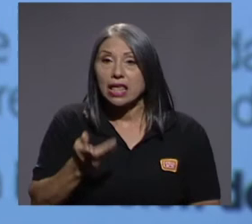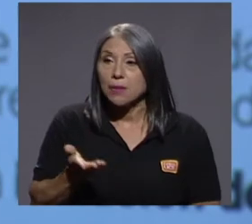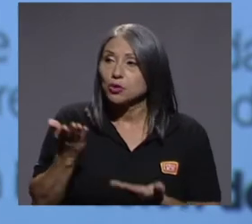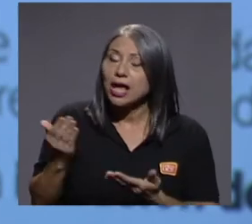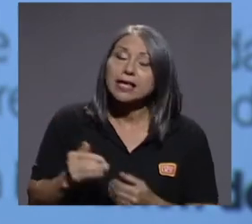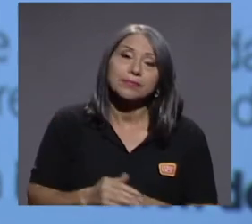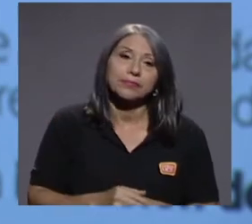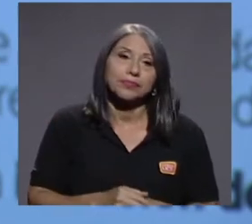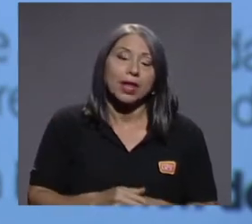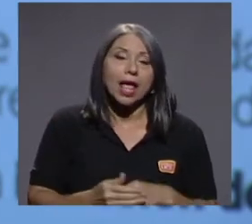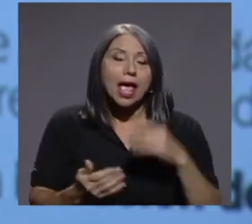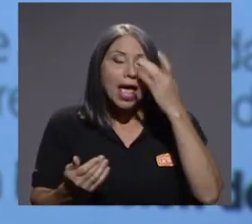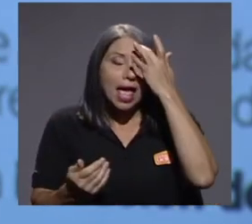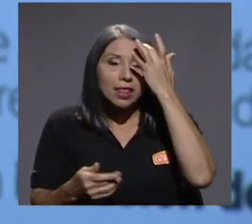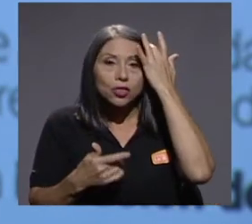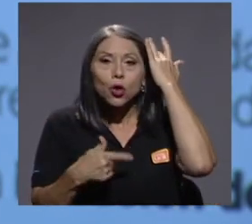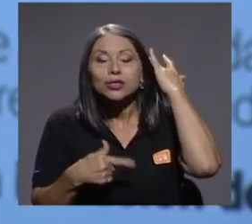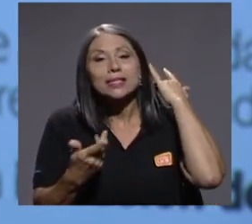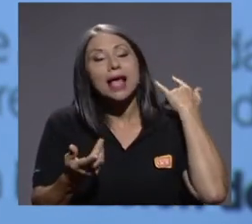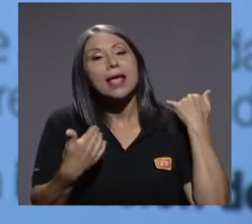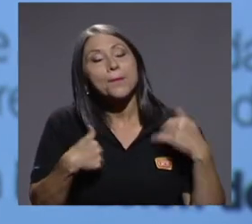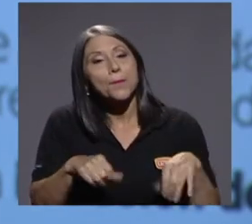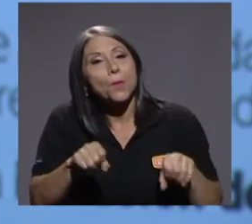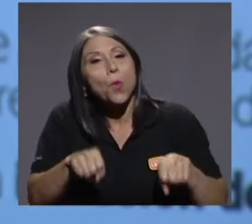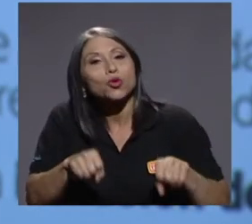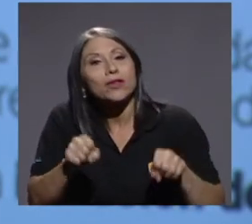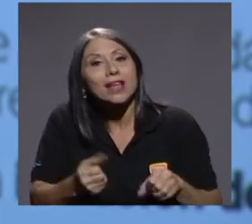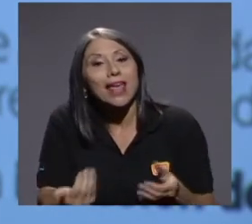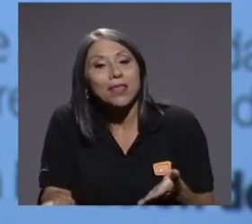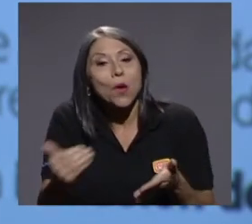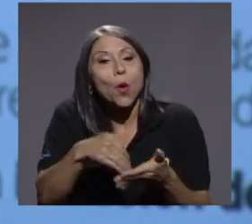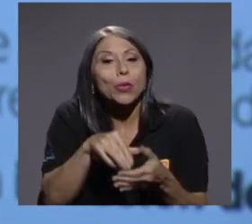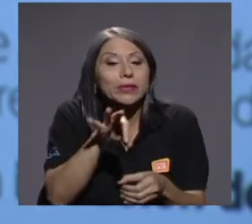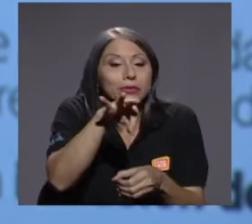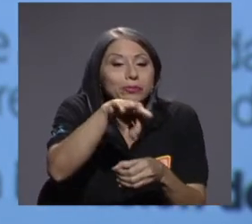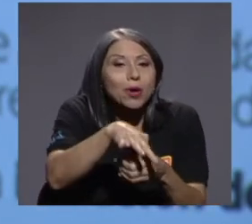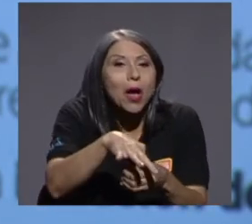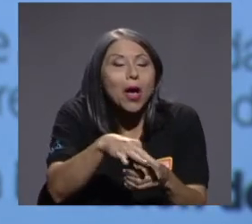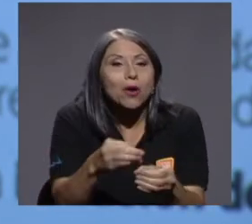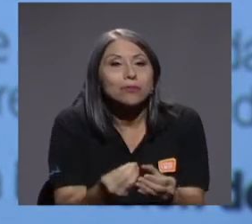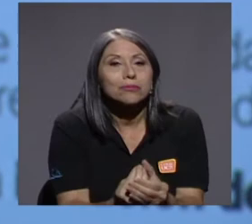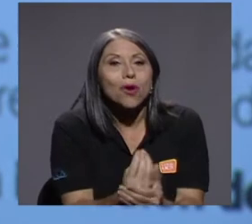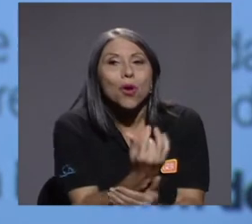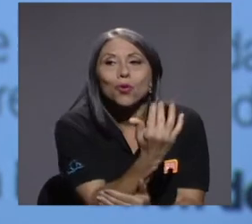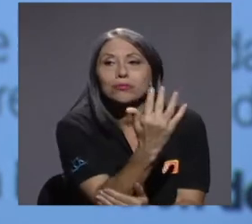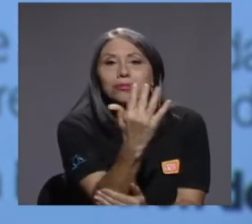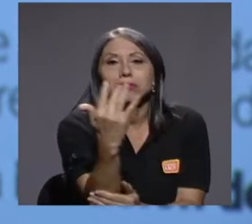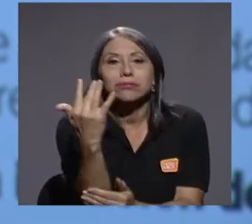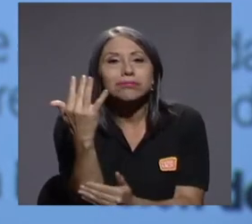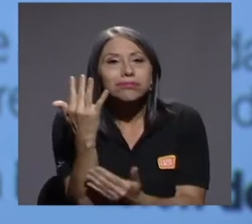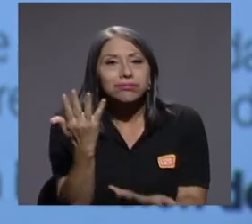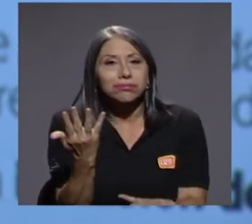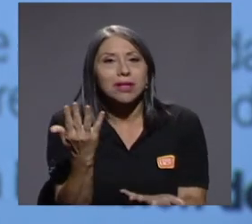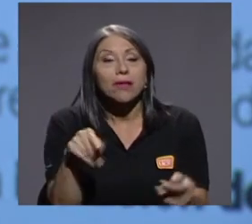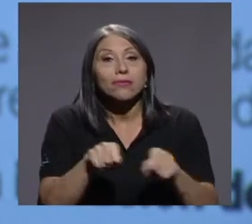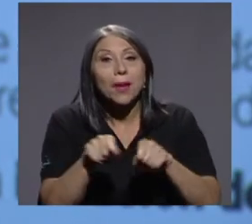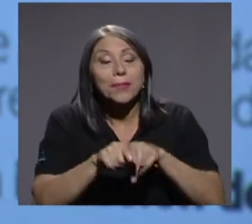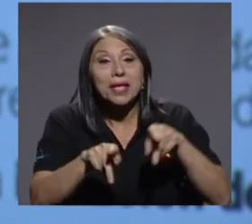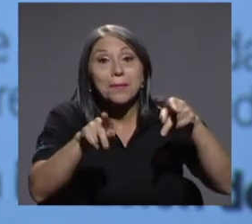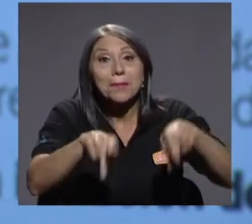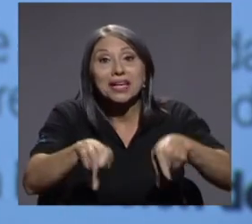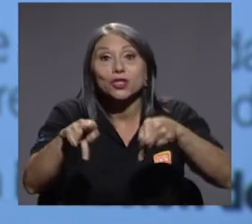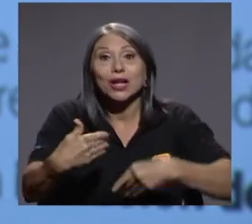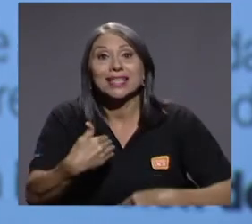entonces la posibilidad de reforestar, la posibilidad de tener que las personas que tienen